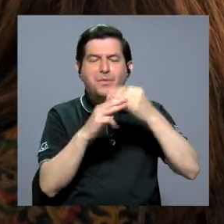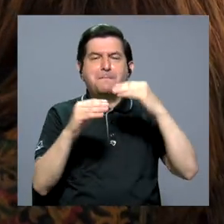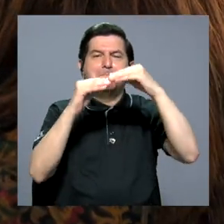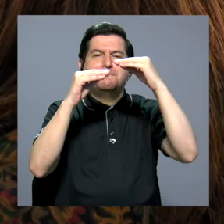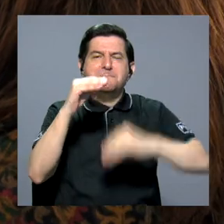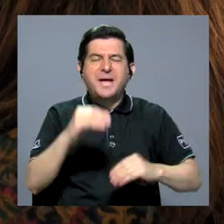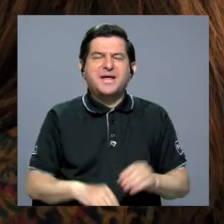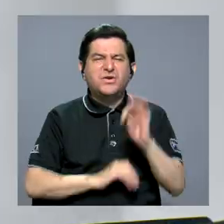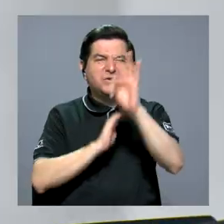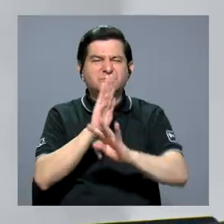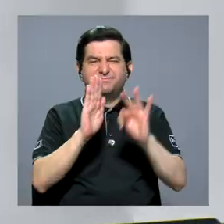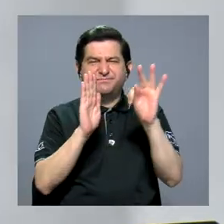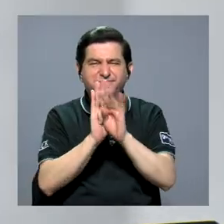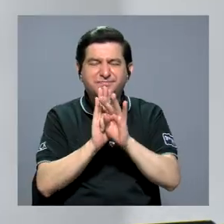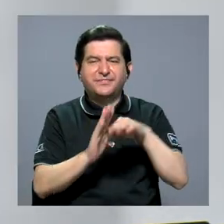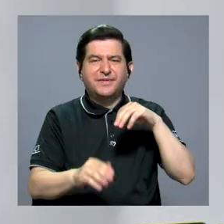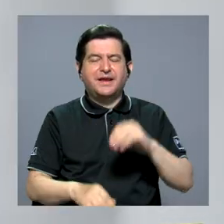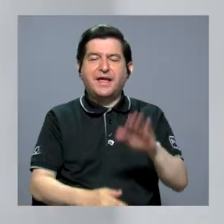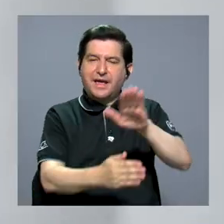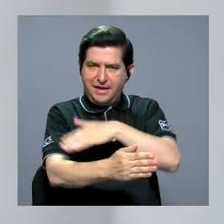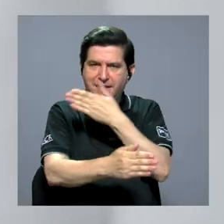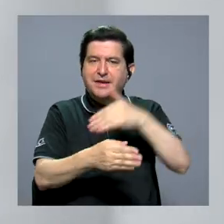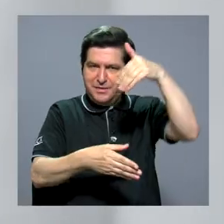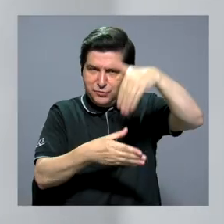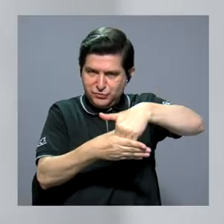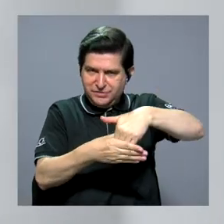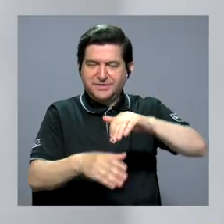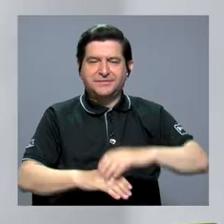menos estereotipado a nivel musical.